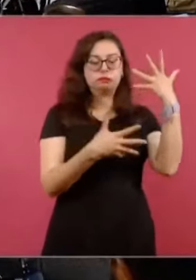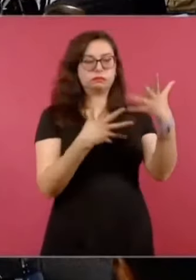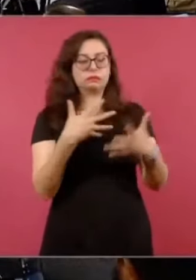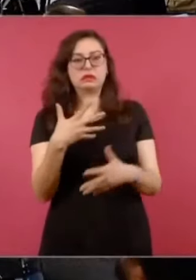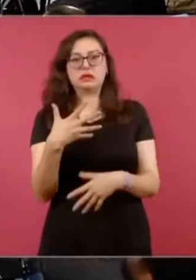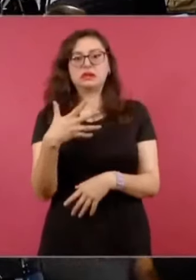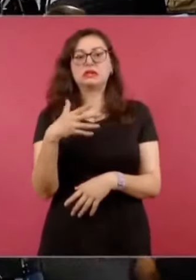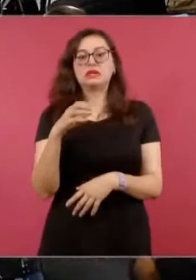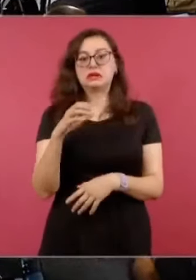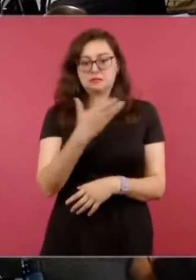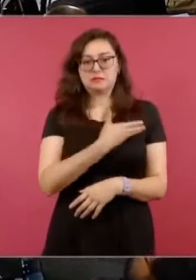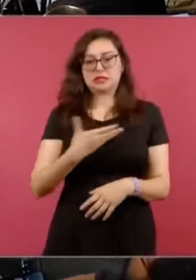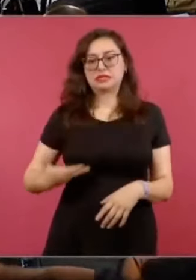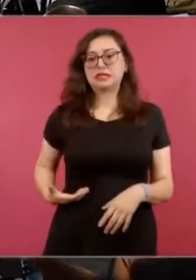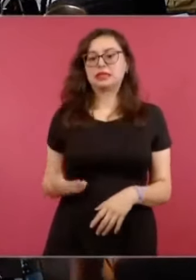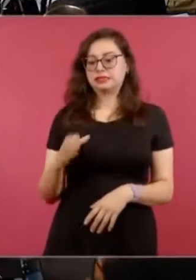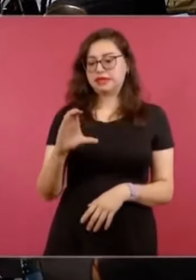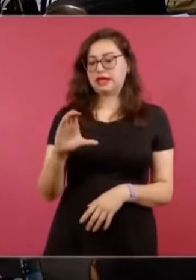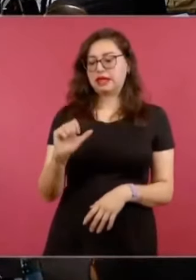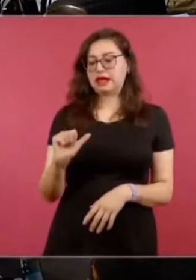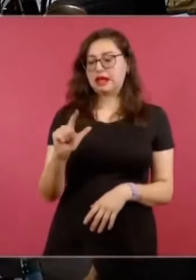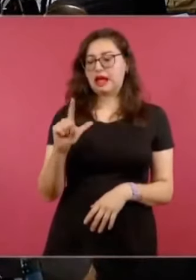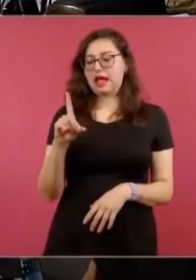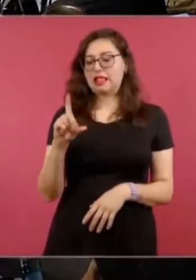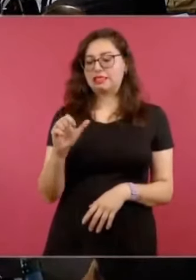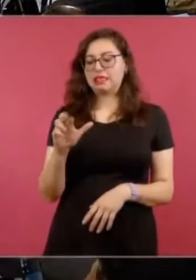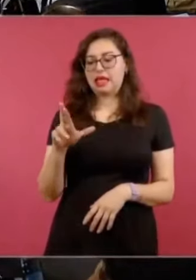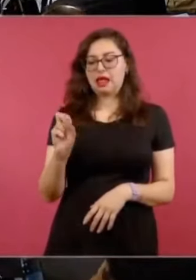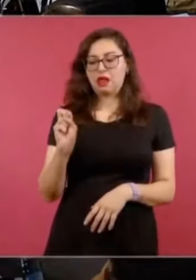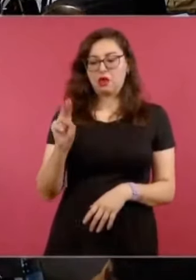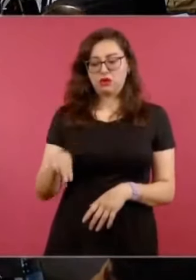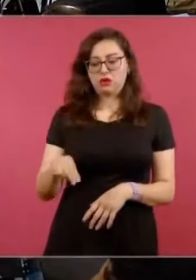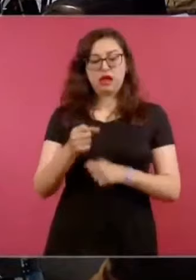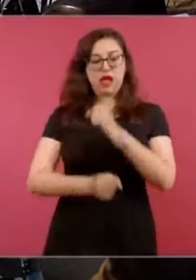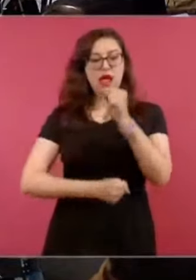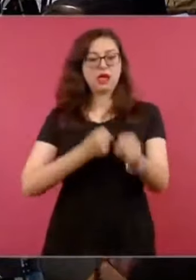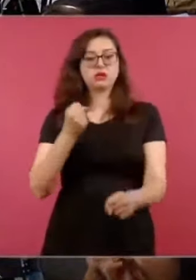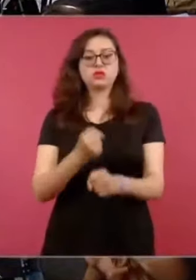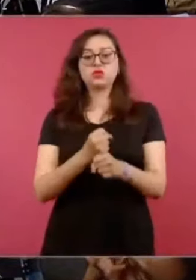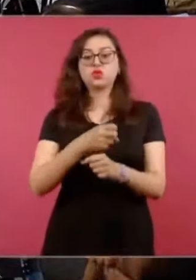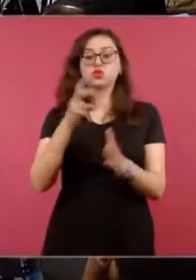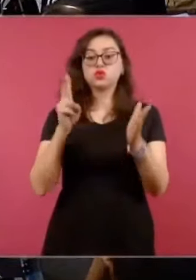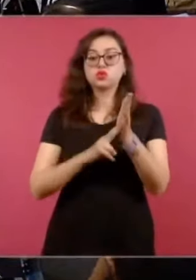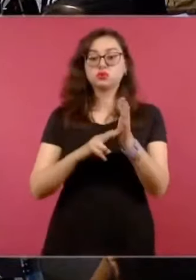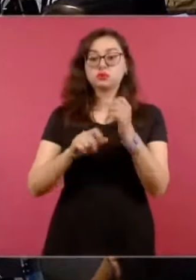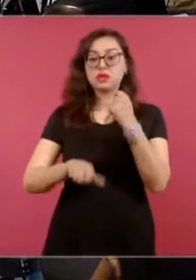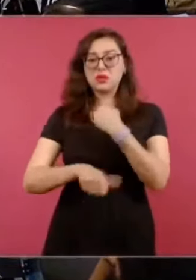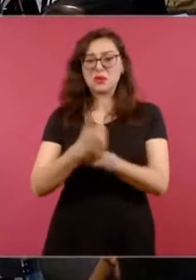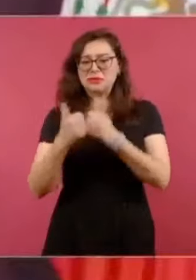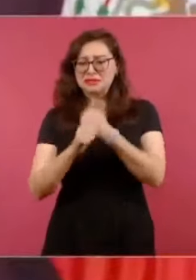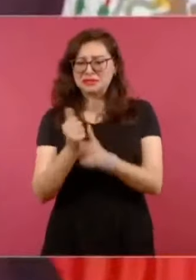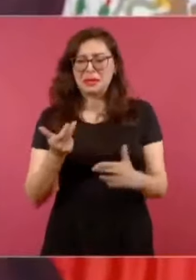masacres